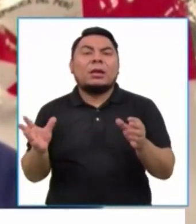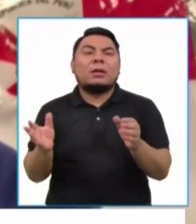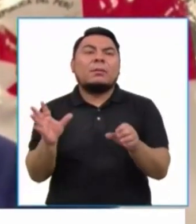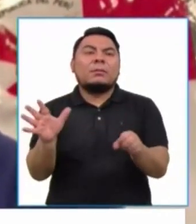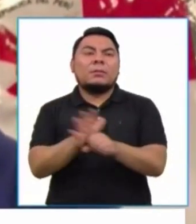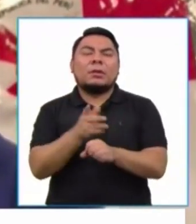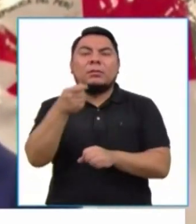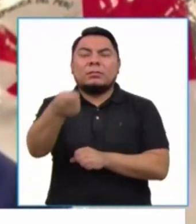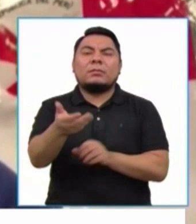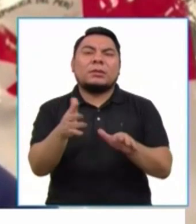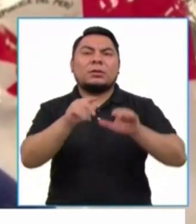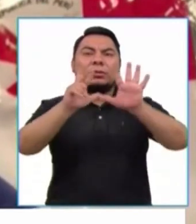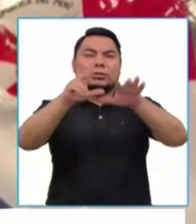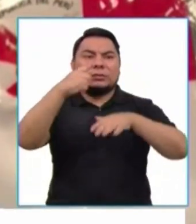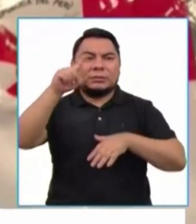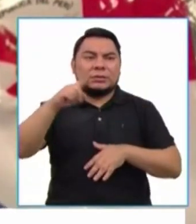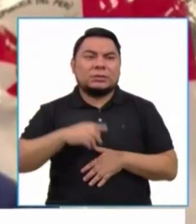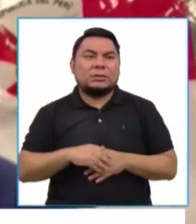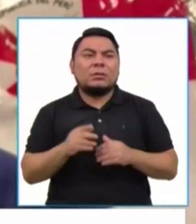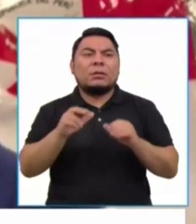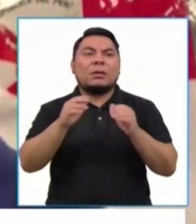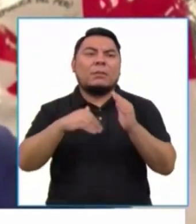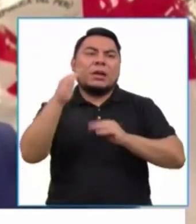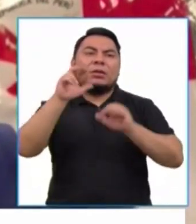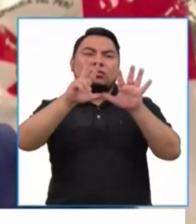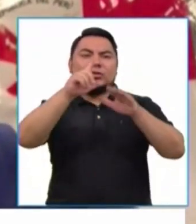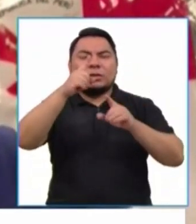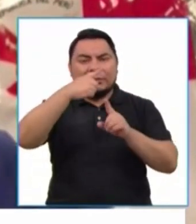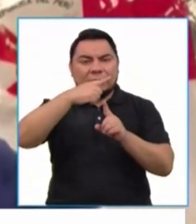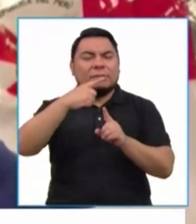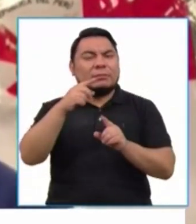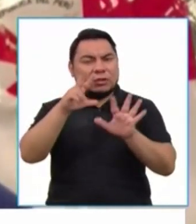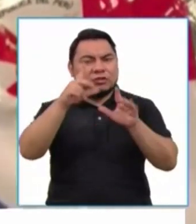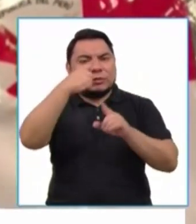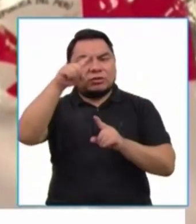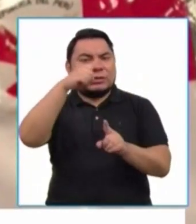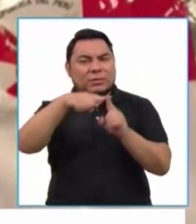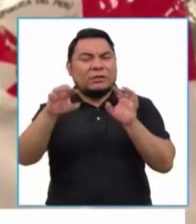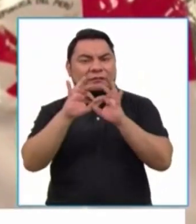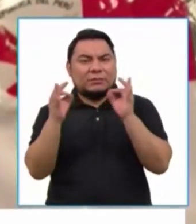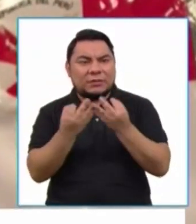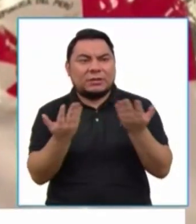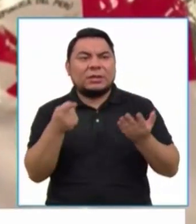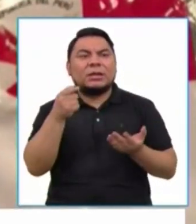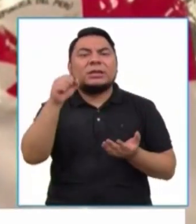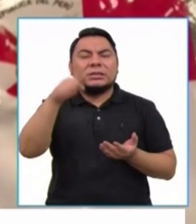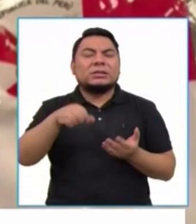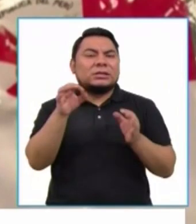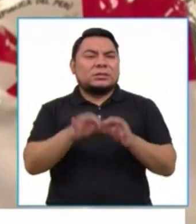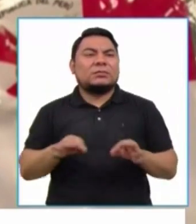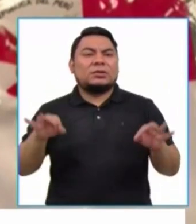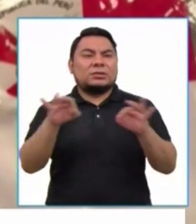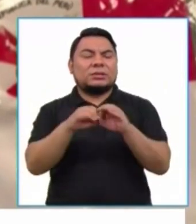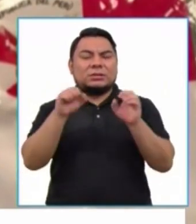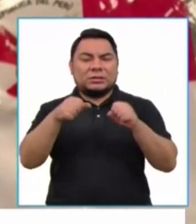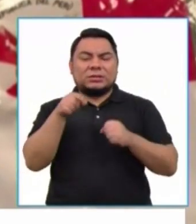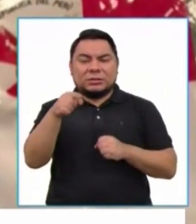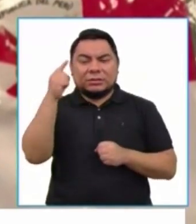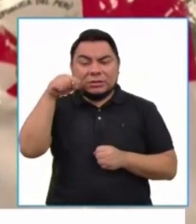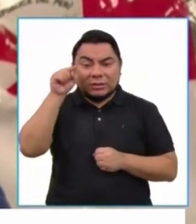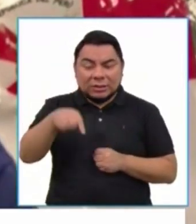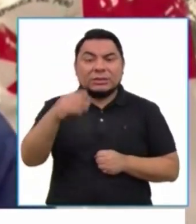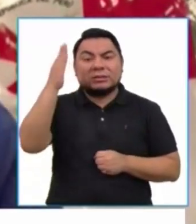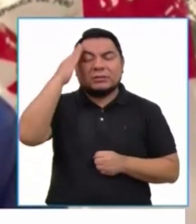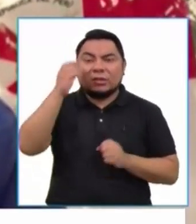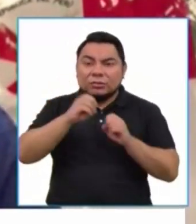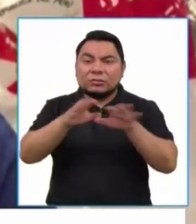de 8 millones y medio de familias. Entonces, es importante, es importante que eso